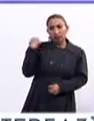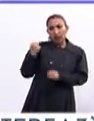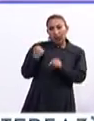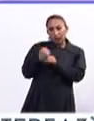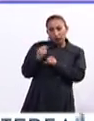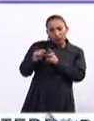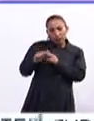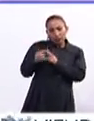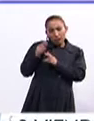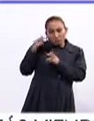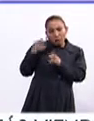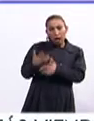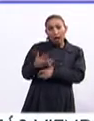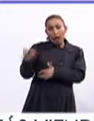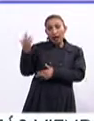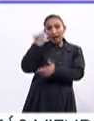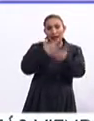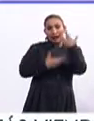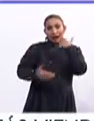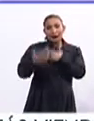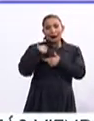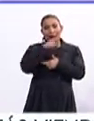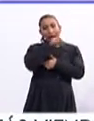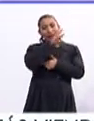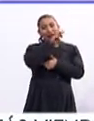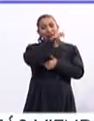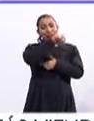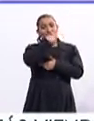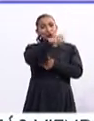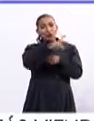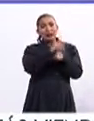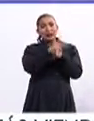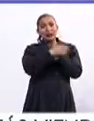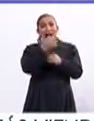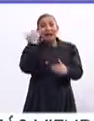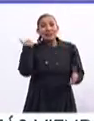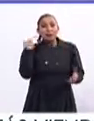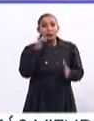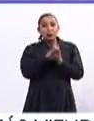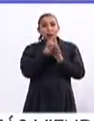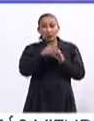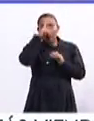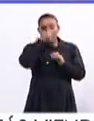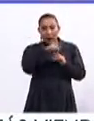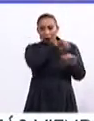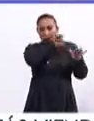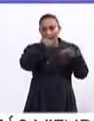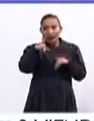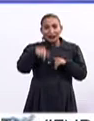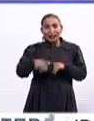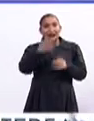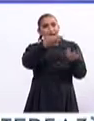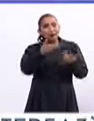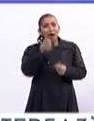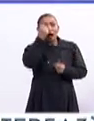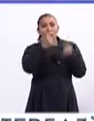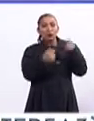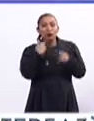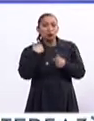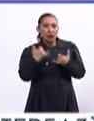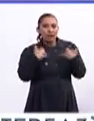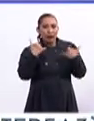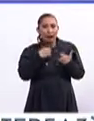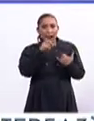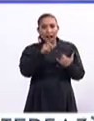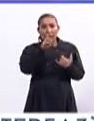años, del regreso de los Dreamers a sus países de origen, por ejemplo México, que ha estado recibiendo a algunos de